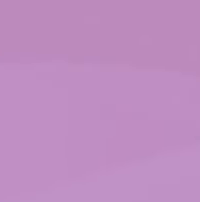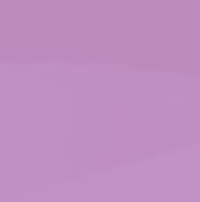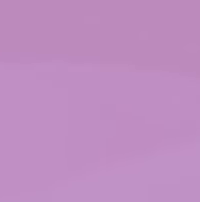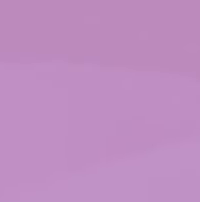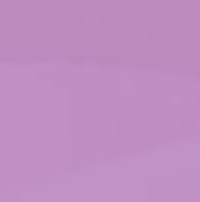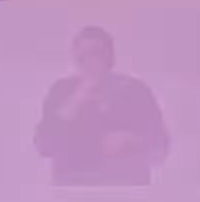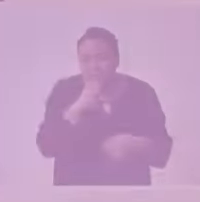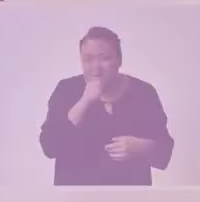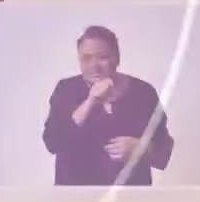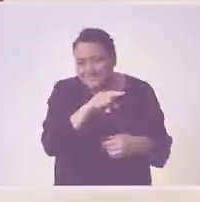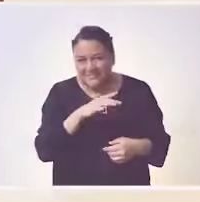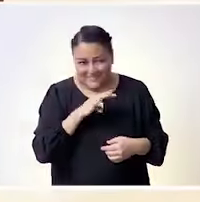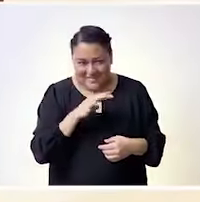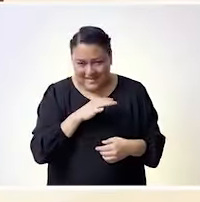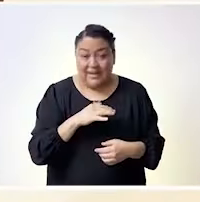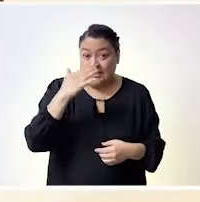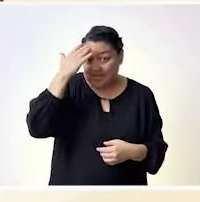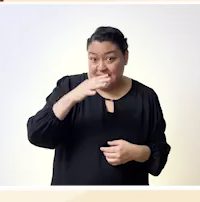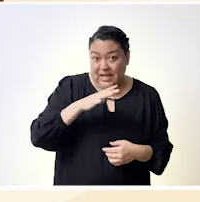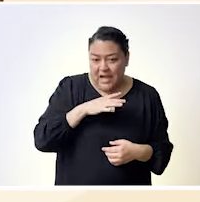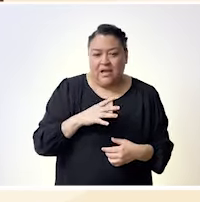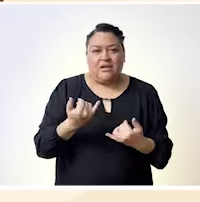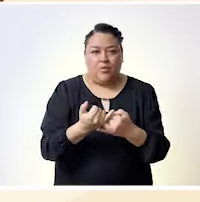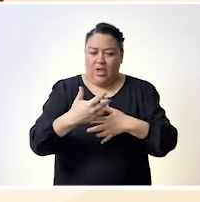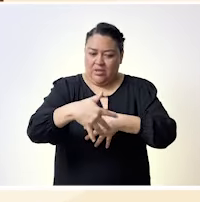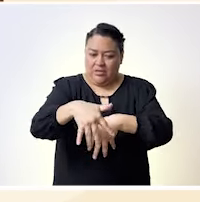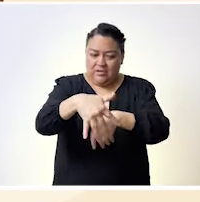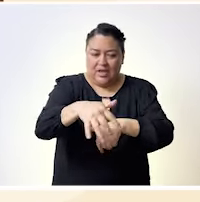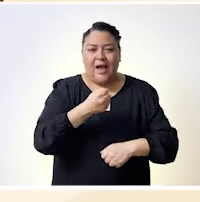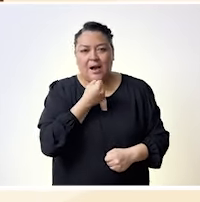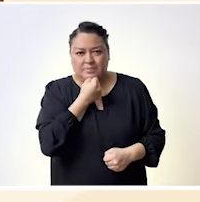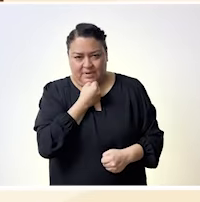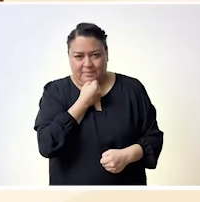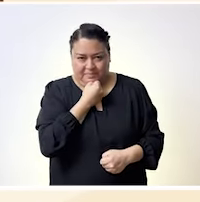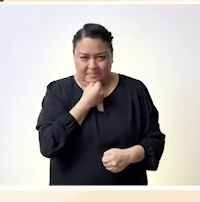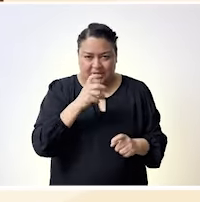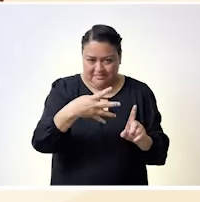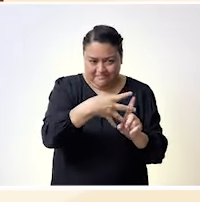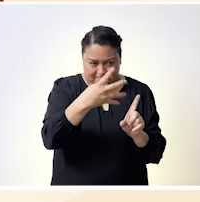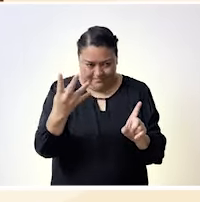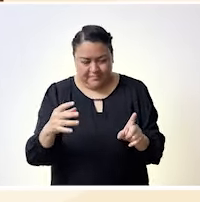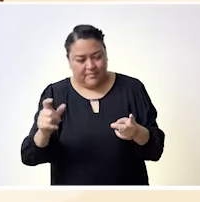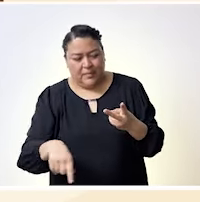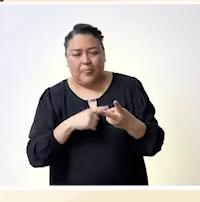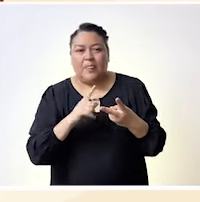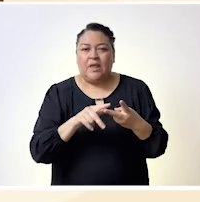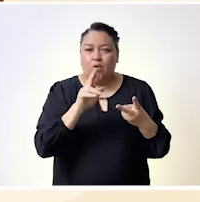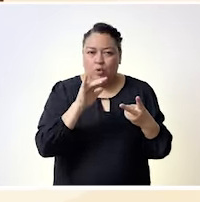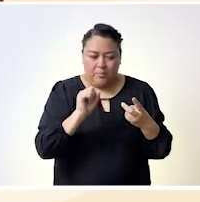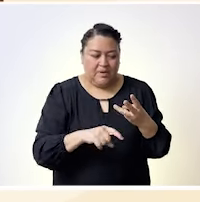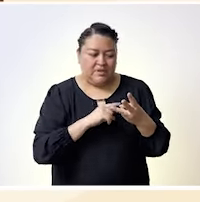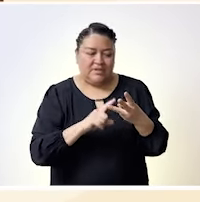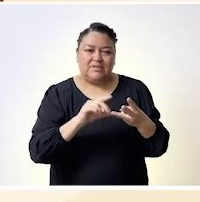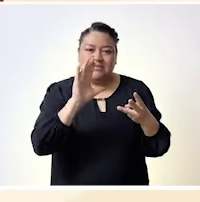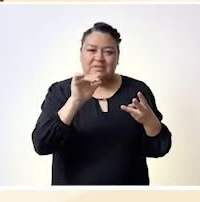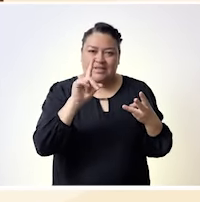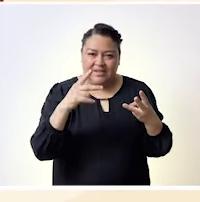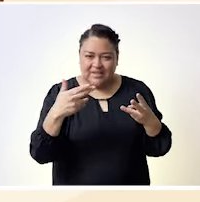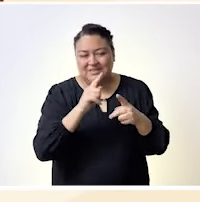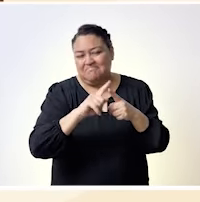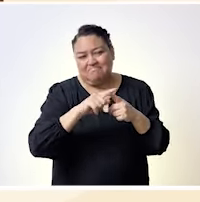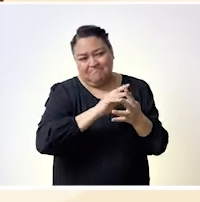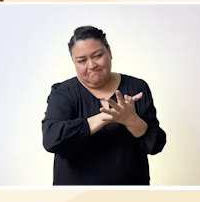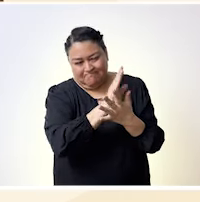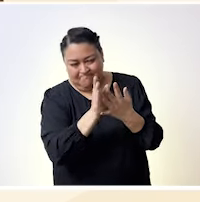De nueva cuenta, les agradecemos mucho su asistencia a este conversatorio y pues comenzamos la plática con